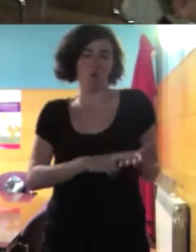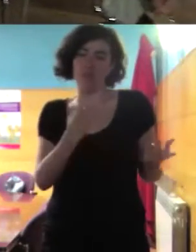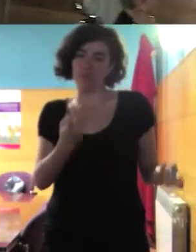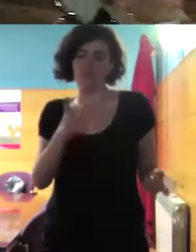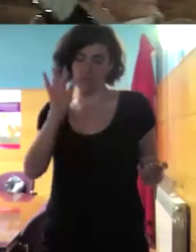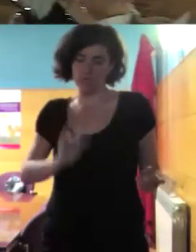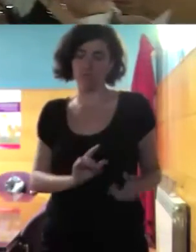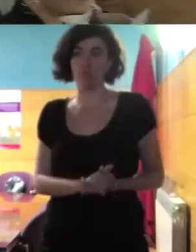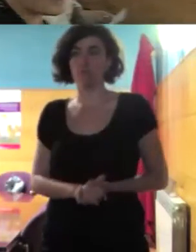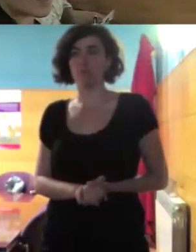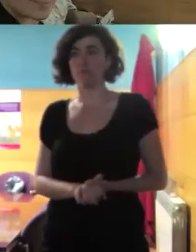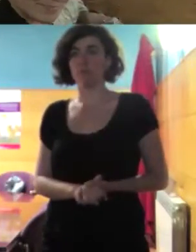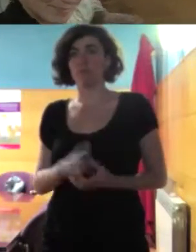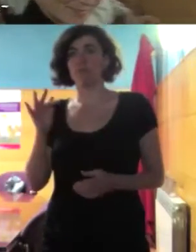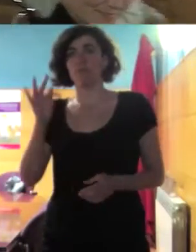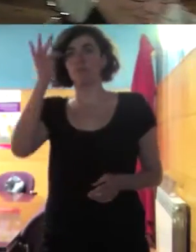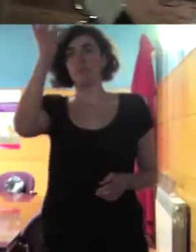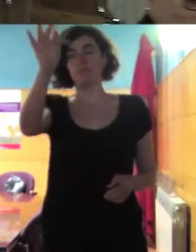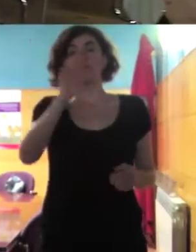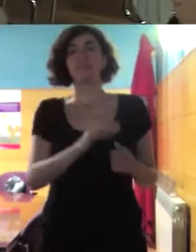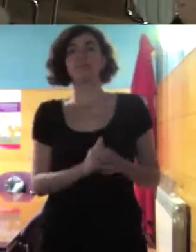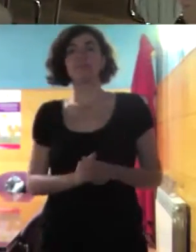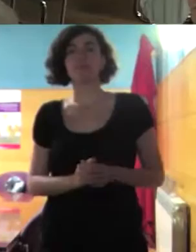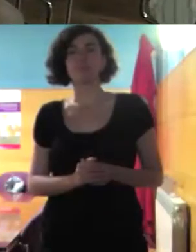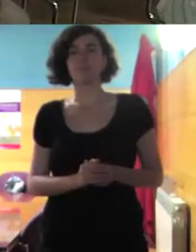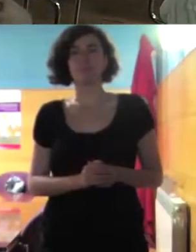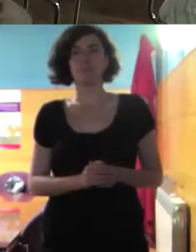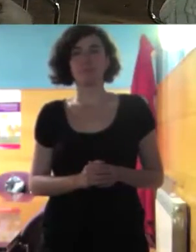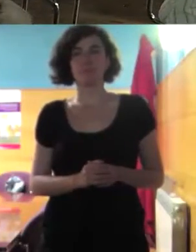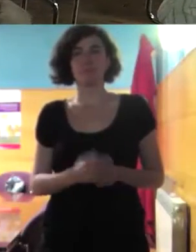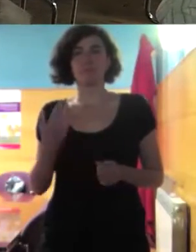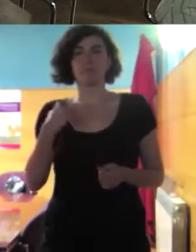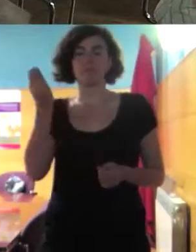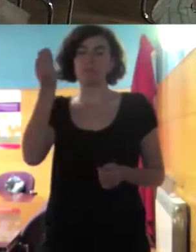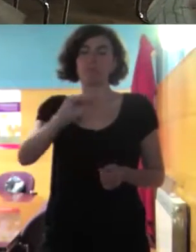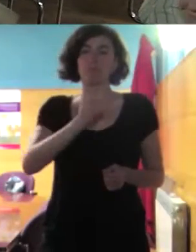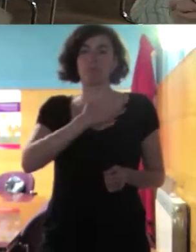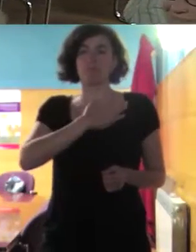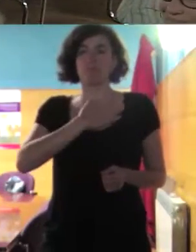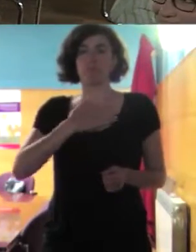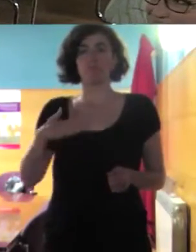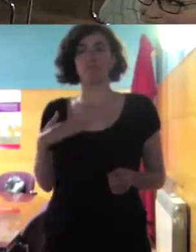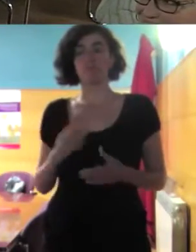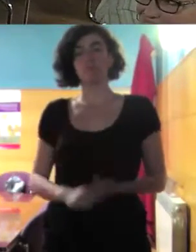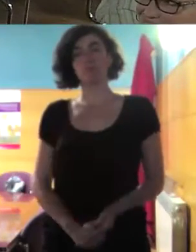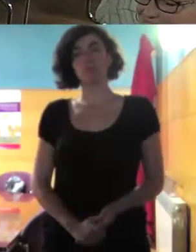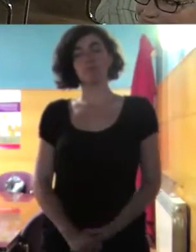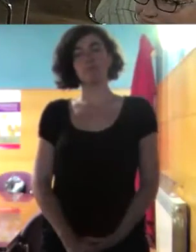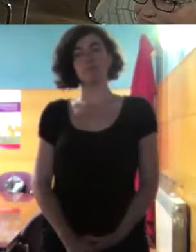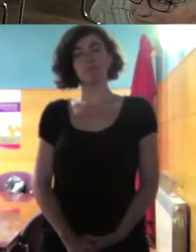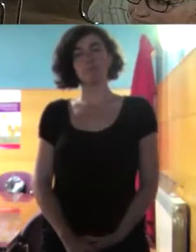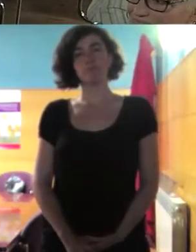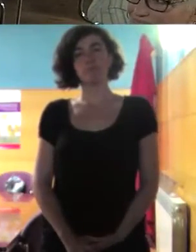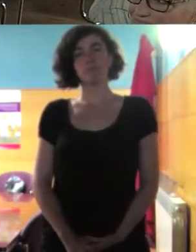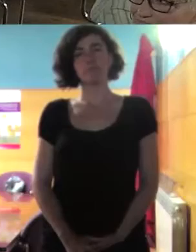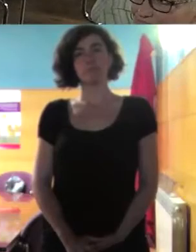Sí, sí Cristina Yo añadiría al saco que